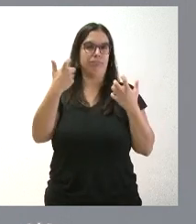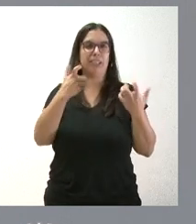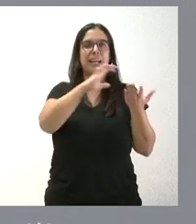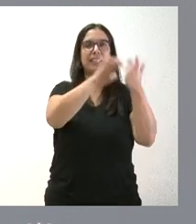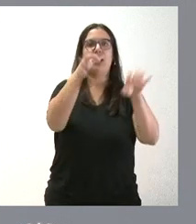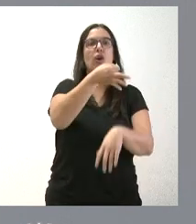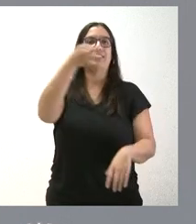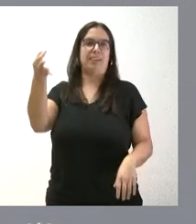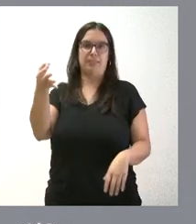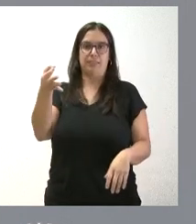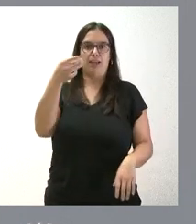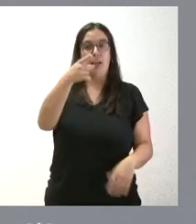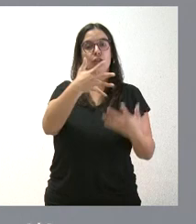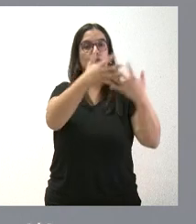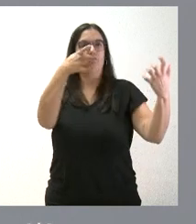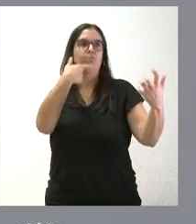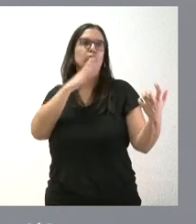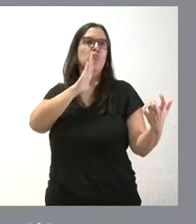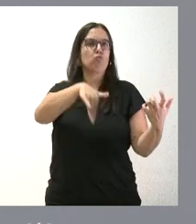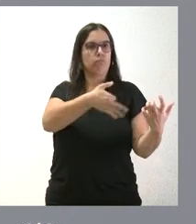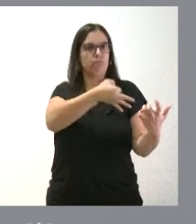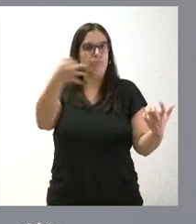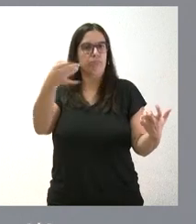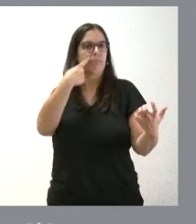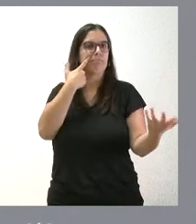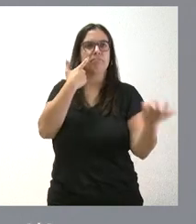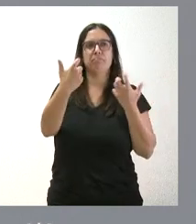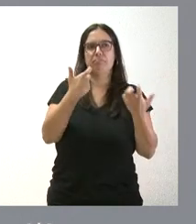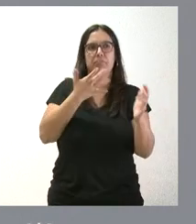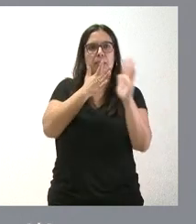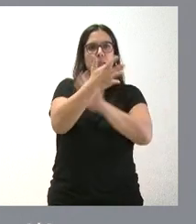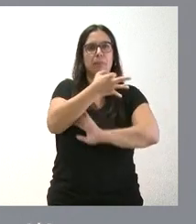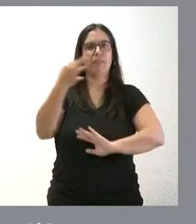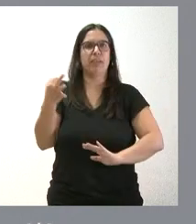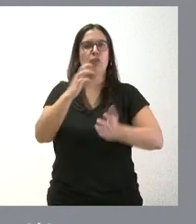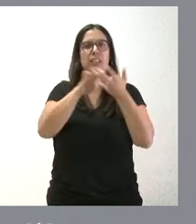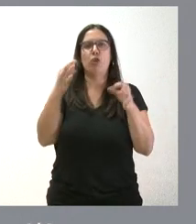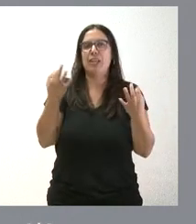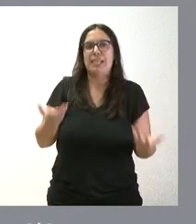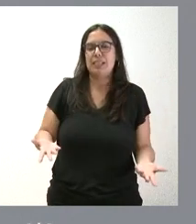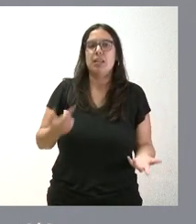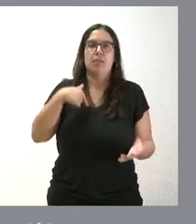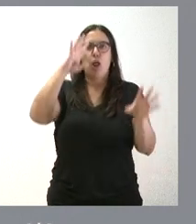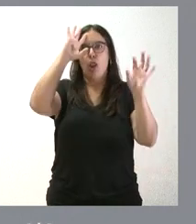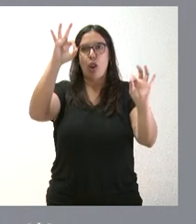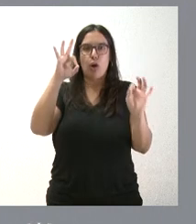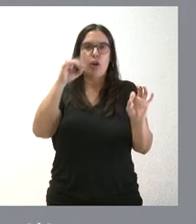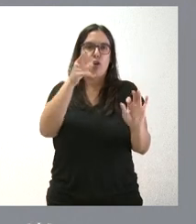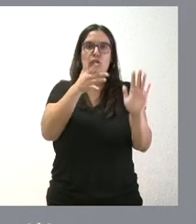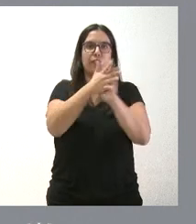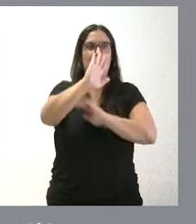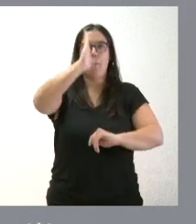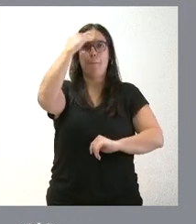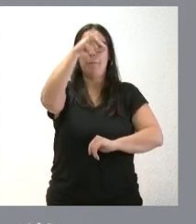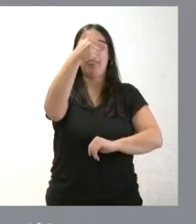excelente. Es un lema que nos parece muy adecuado, que refleja muy bien lo que es Castilla y León y que lógicamente es el soporte fundamental